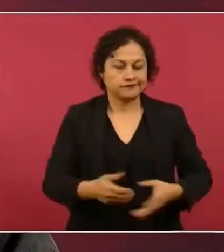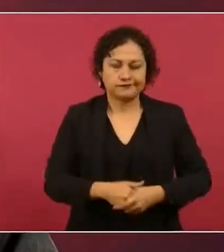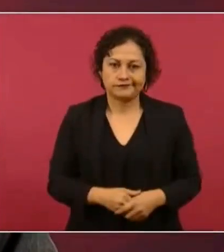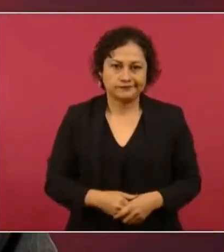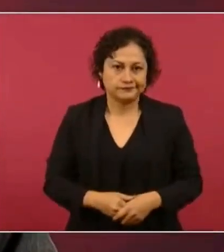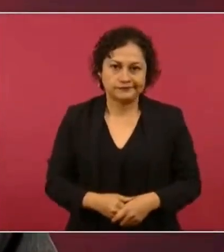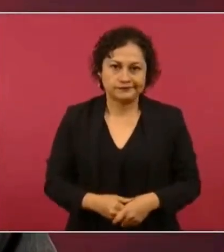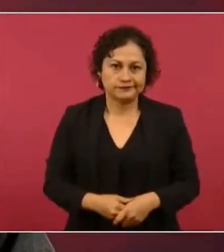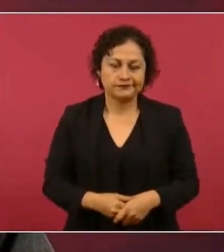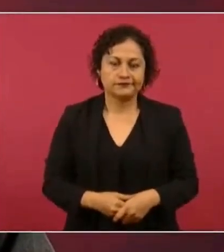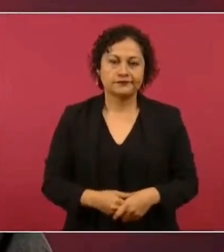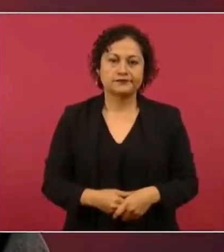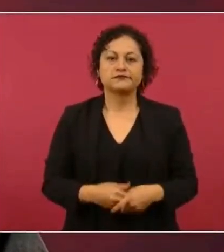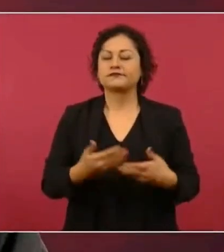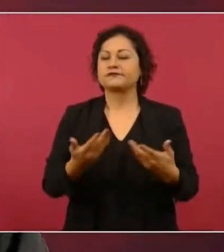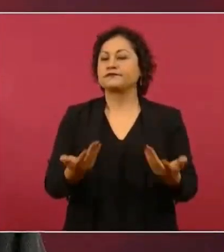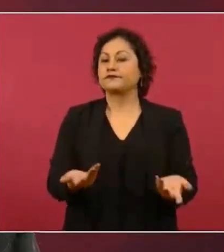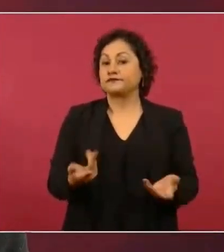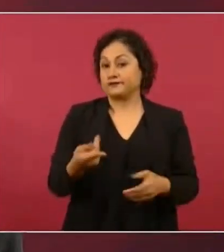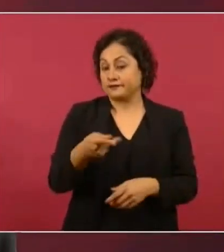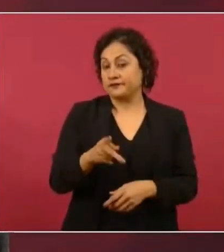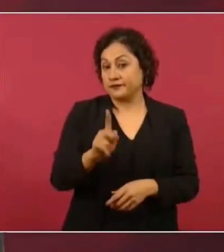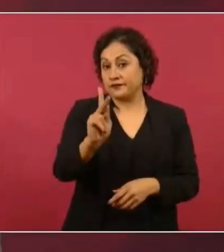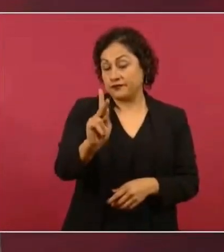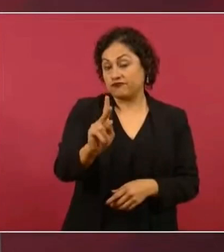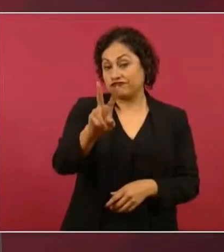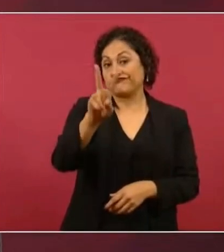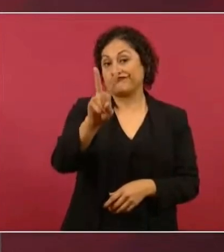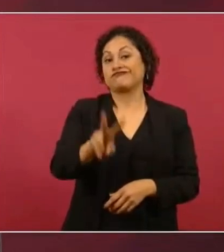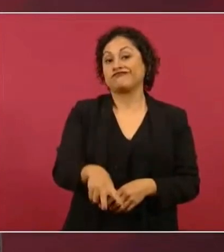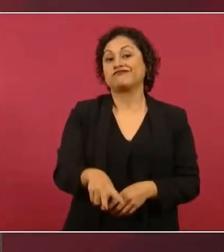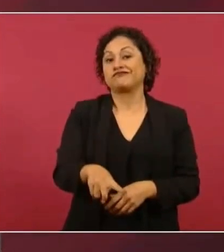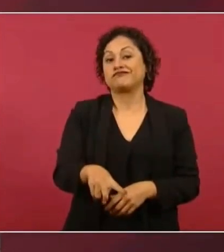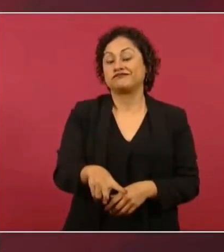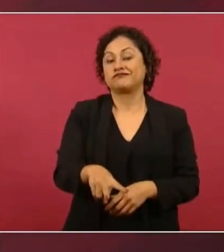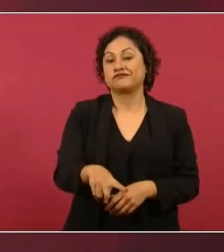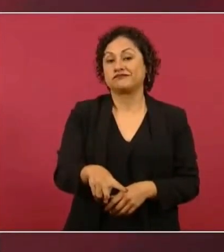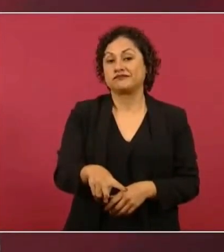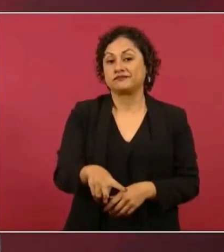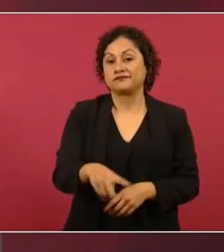Pero sí, hay muchos que